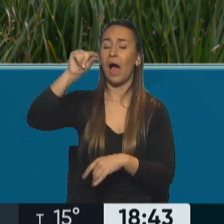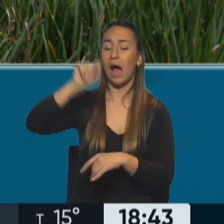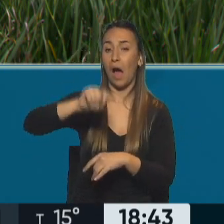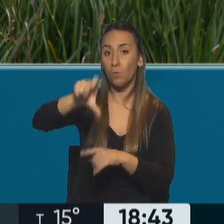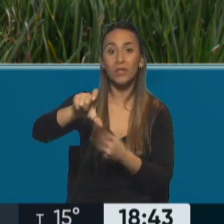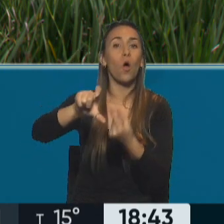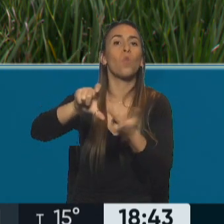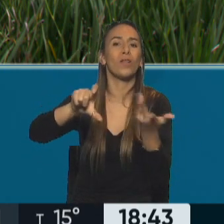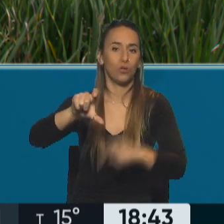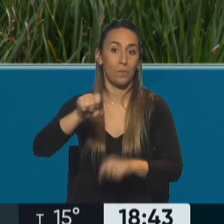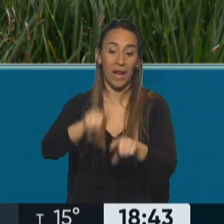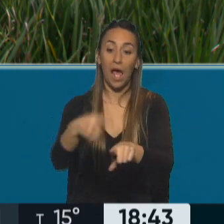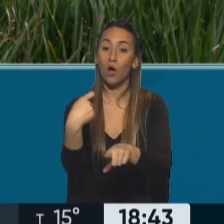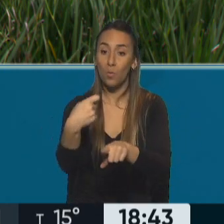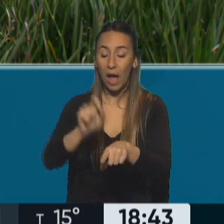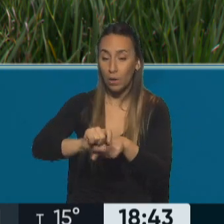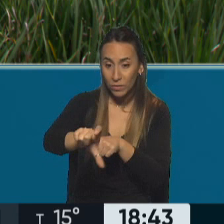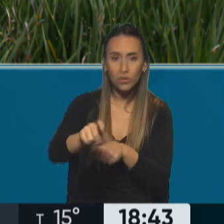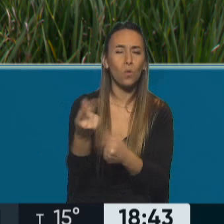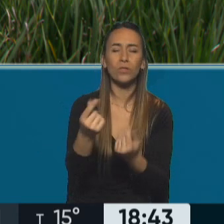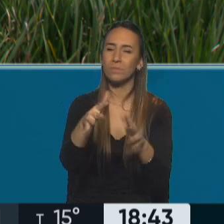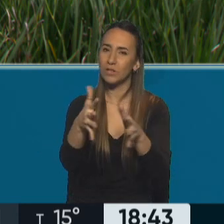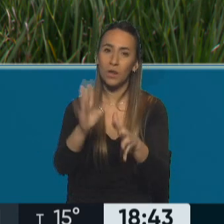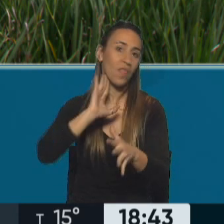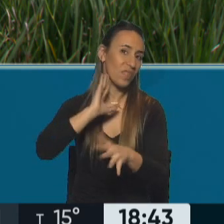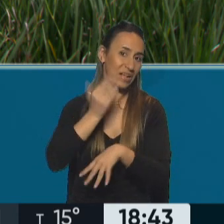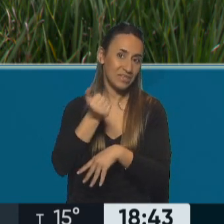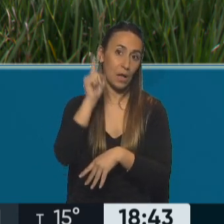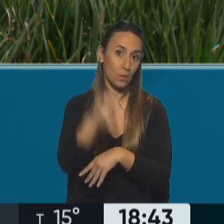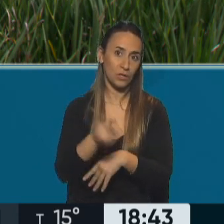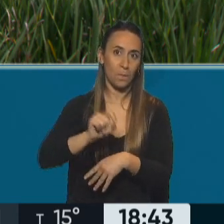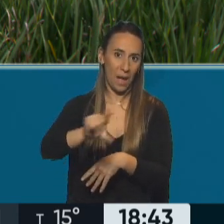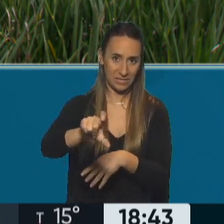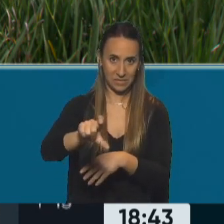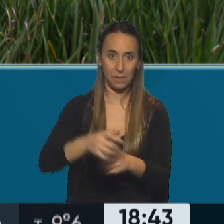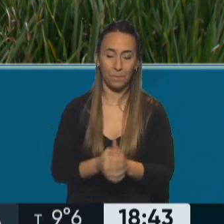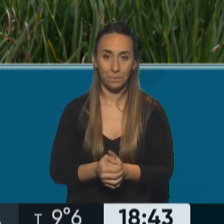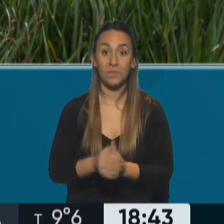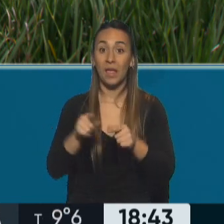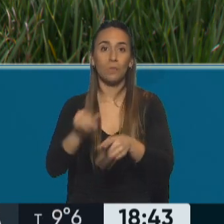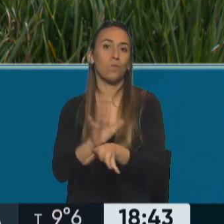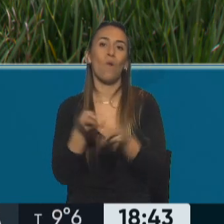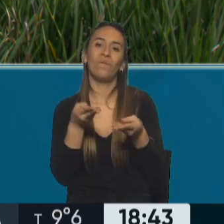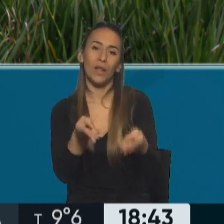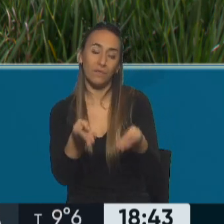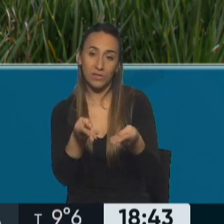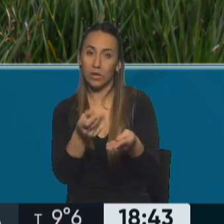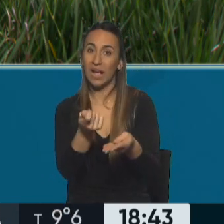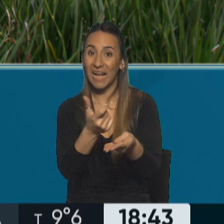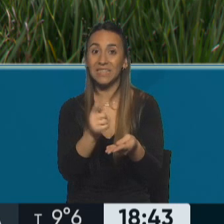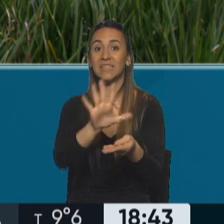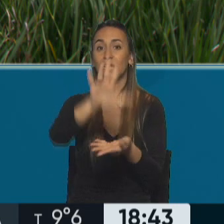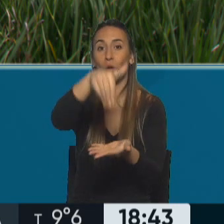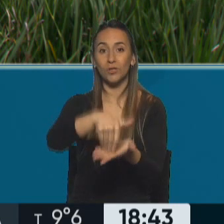para las jubilaciones. Va a estar cerca del 16%. Este es un beneficio para más de